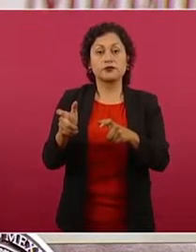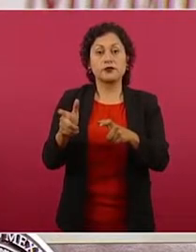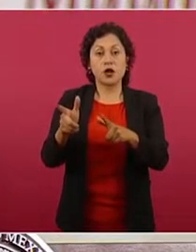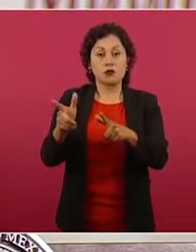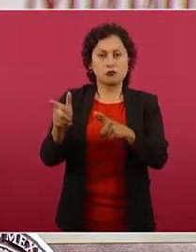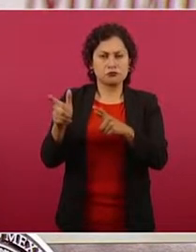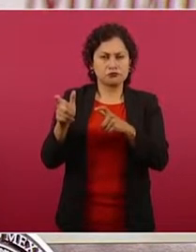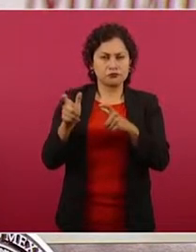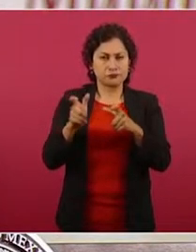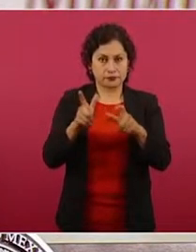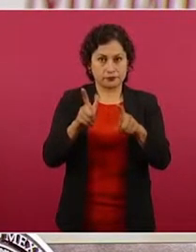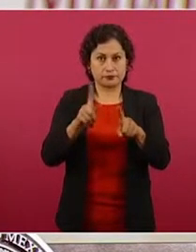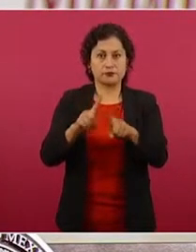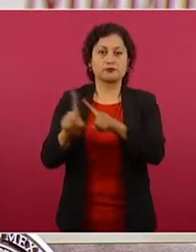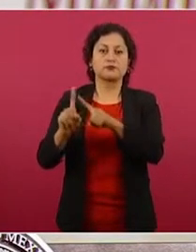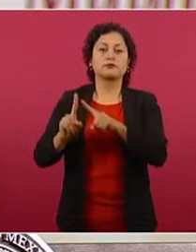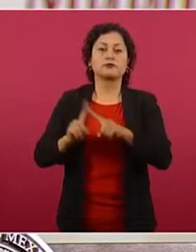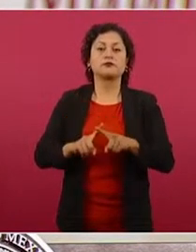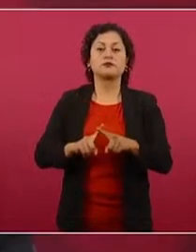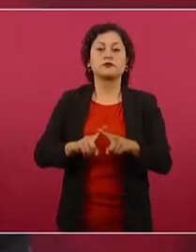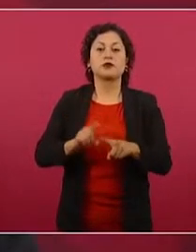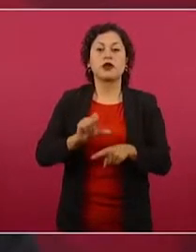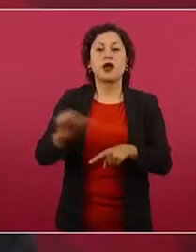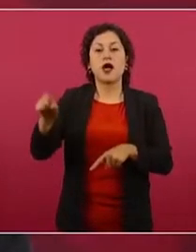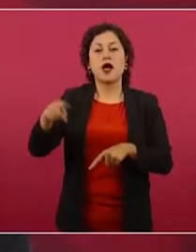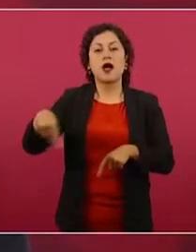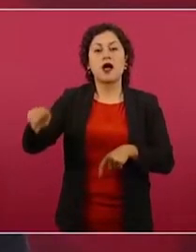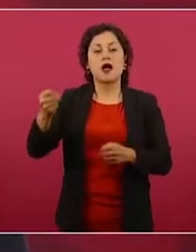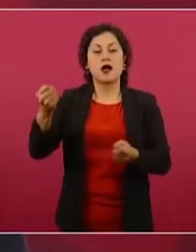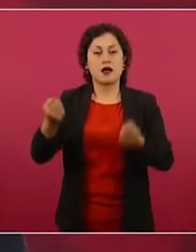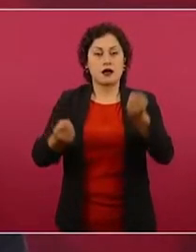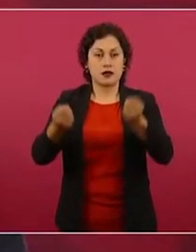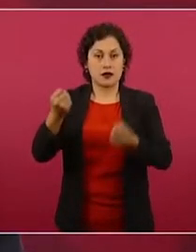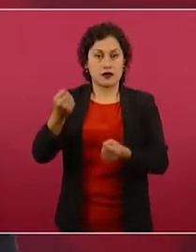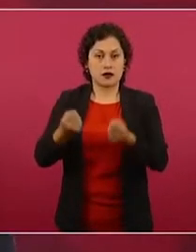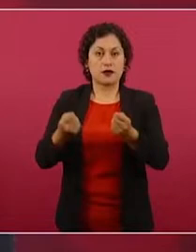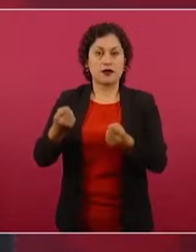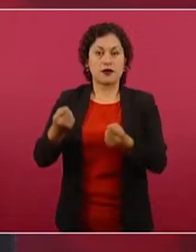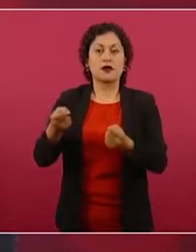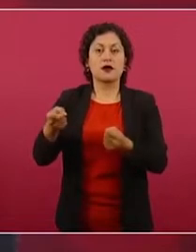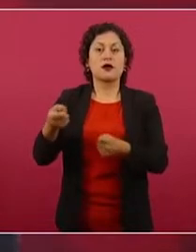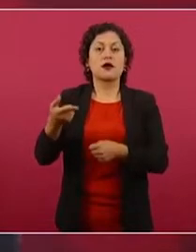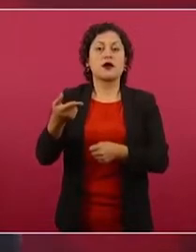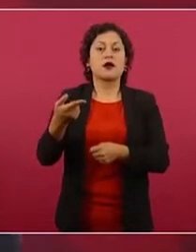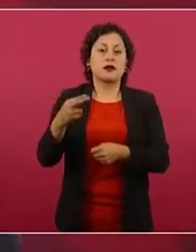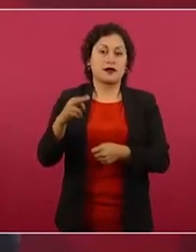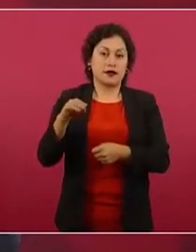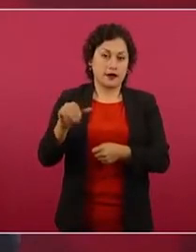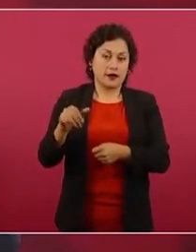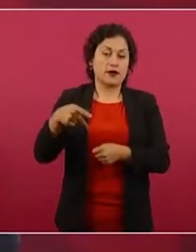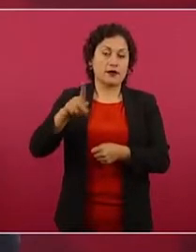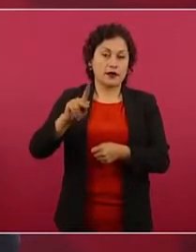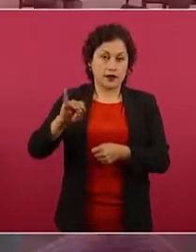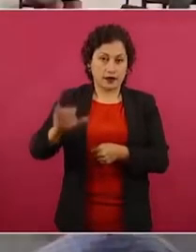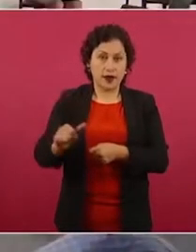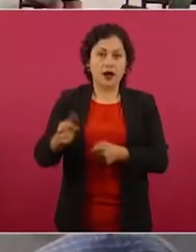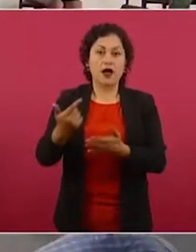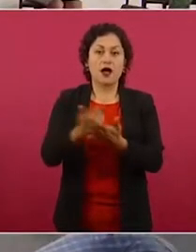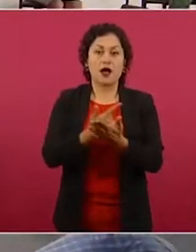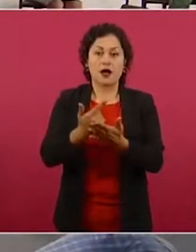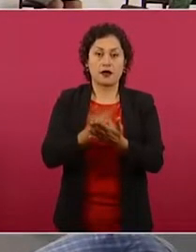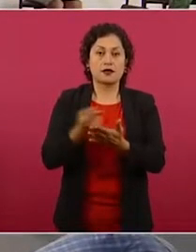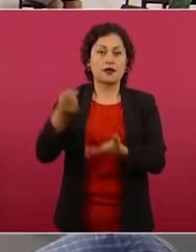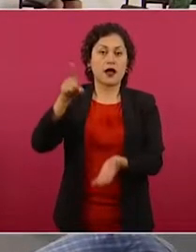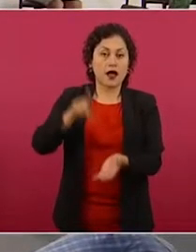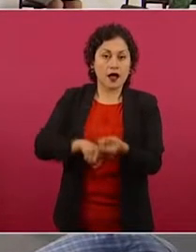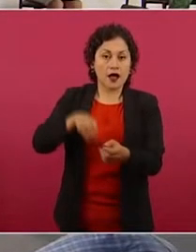impactos al vehículo Kia Gris, donde iba la activista Cecilia Monzón